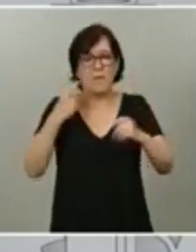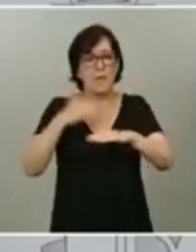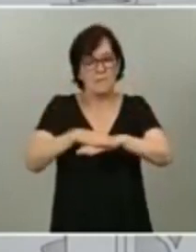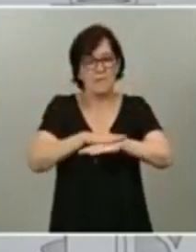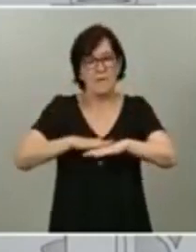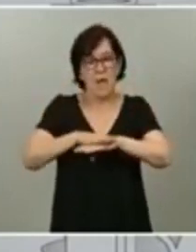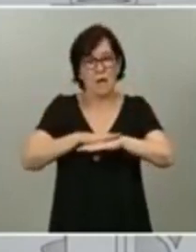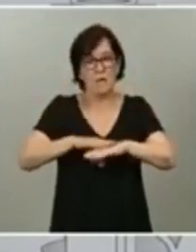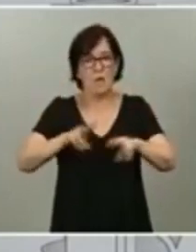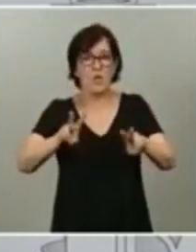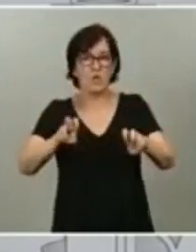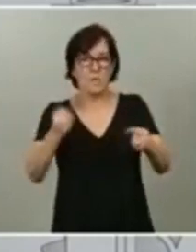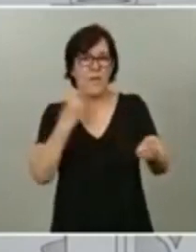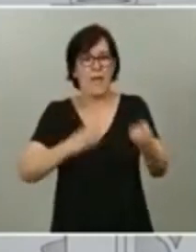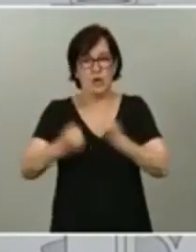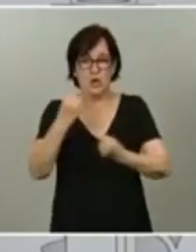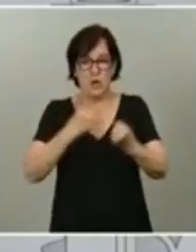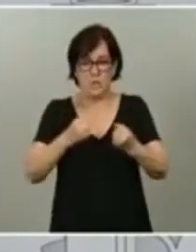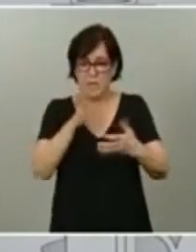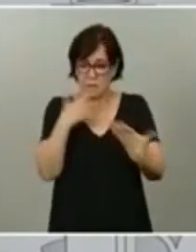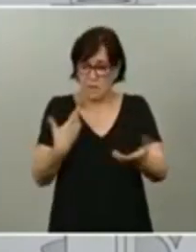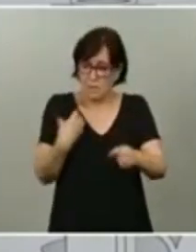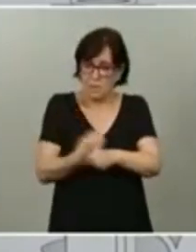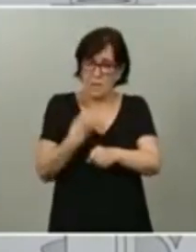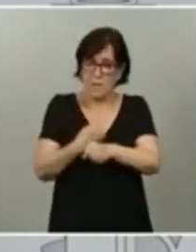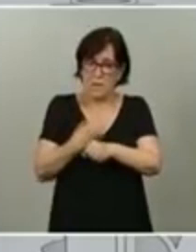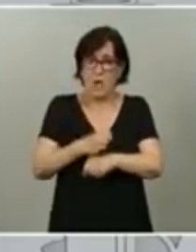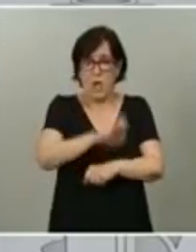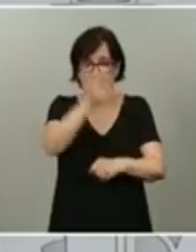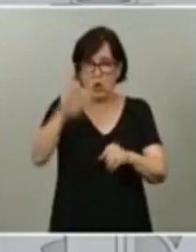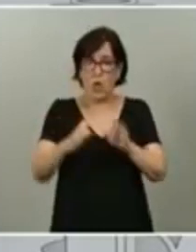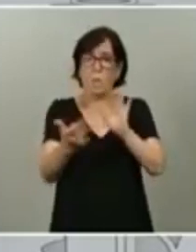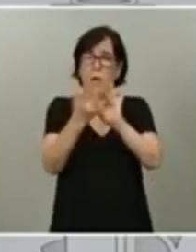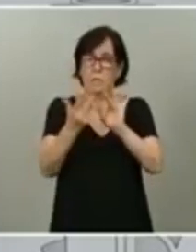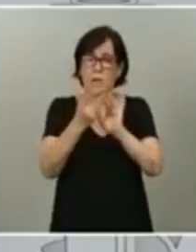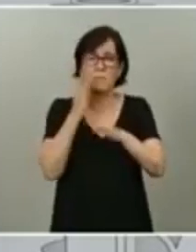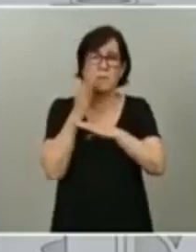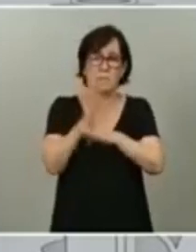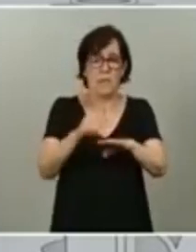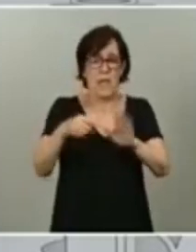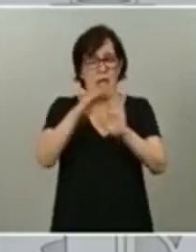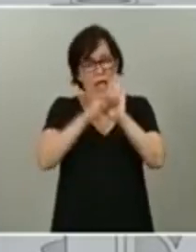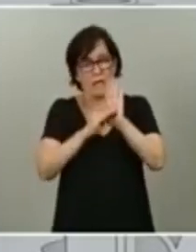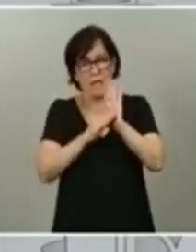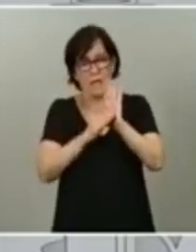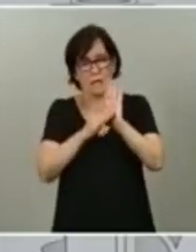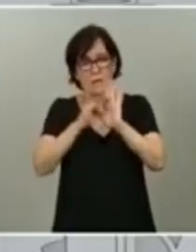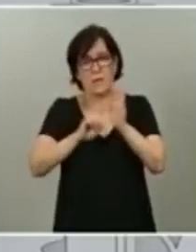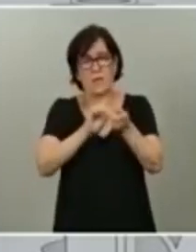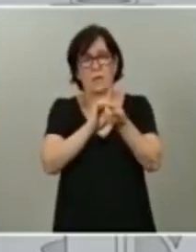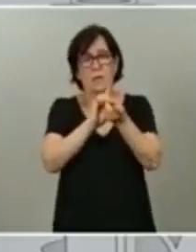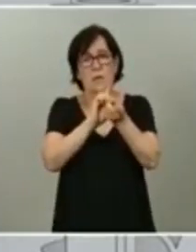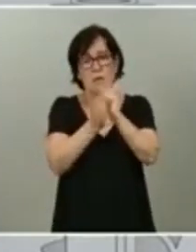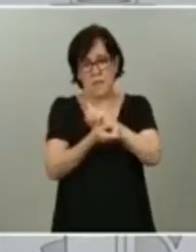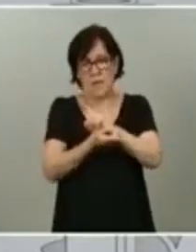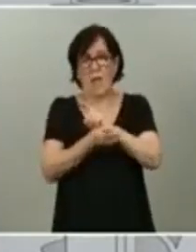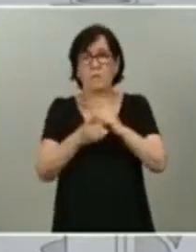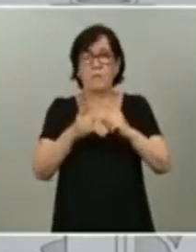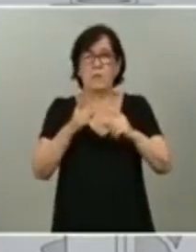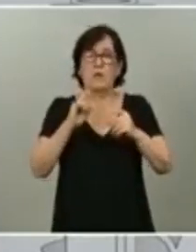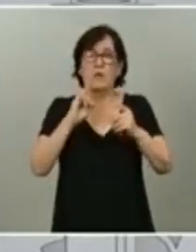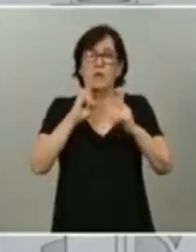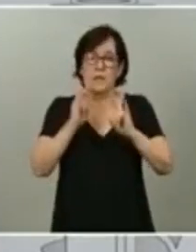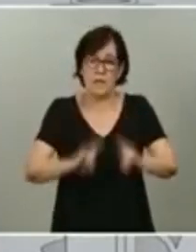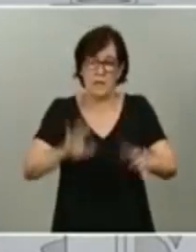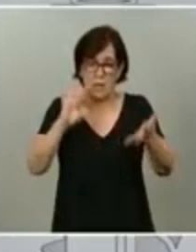economía. Así lo estamos trabajando con Europa, que ha presentado una agenda marcada por el cambio de nuestro modelo energético, por la transición